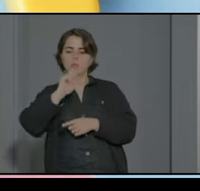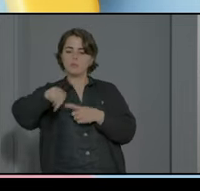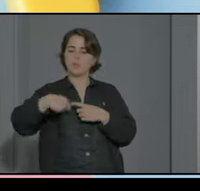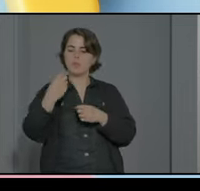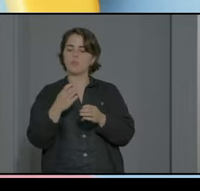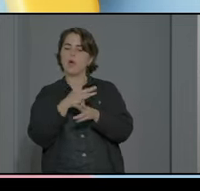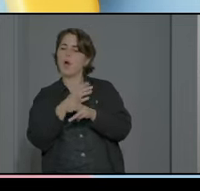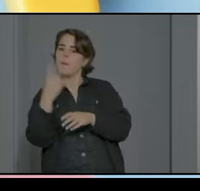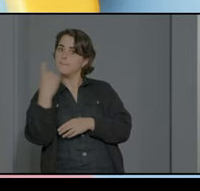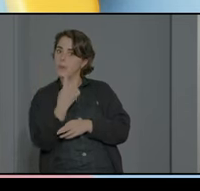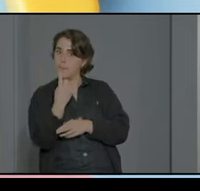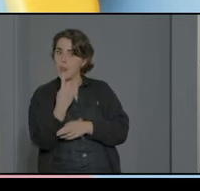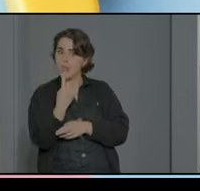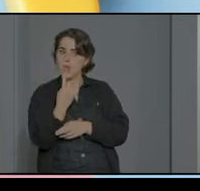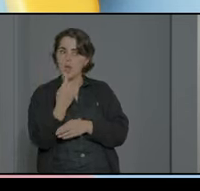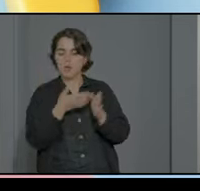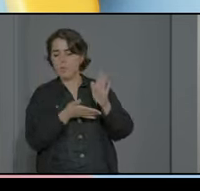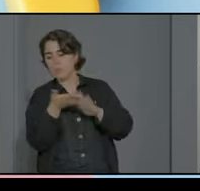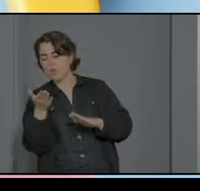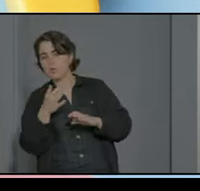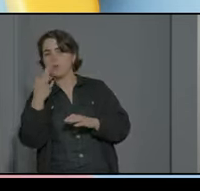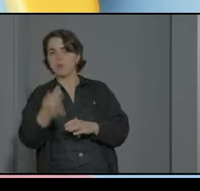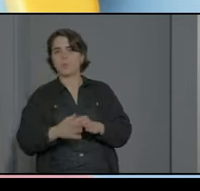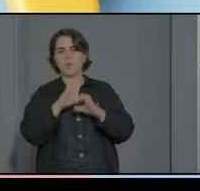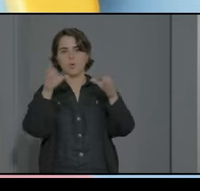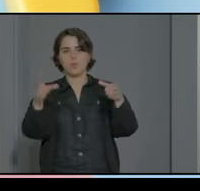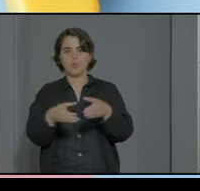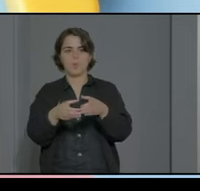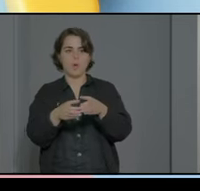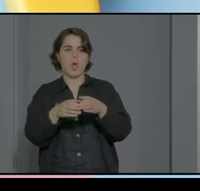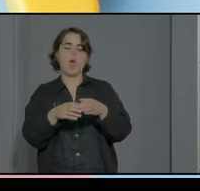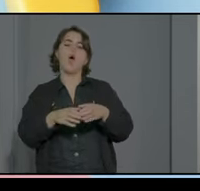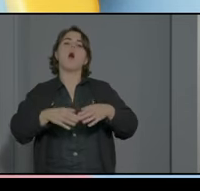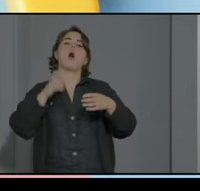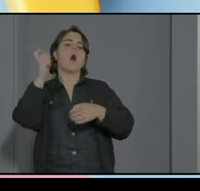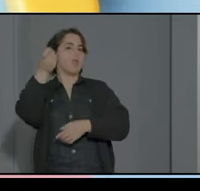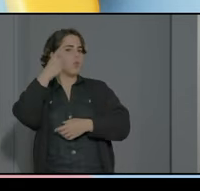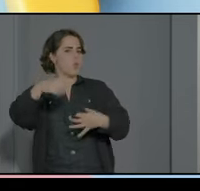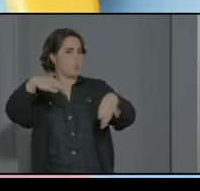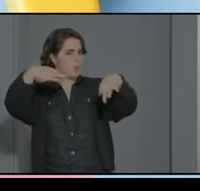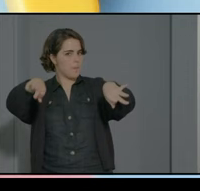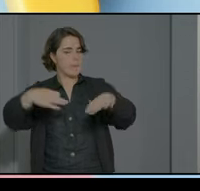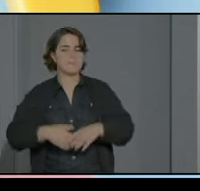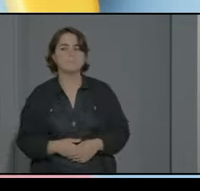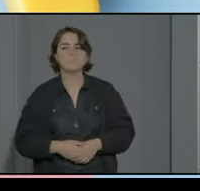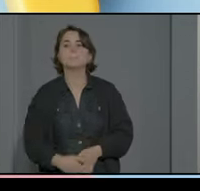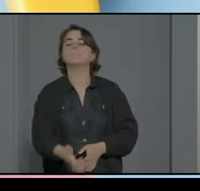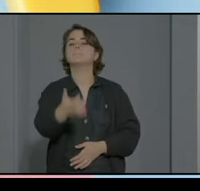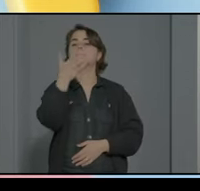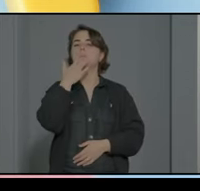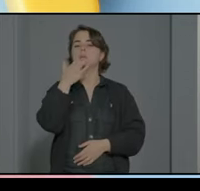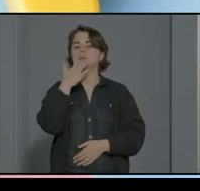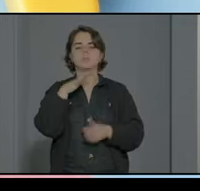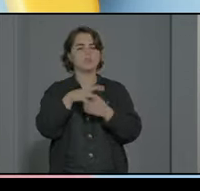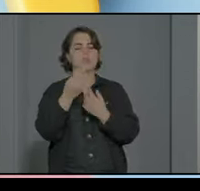patio de primaria y trabajar con el grupo de alumnos normotípicos lo mismo ocurre para poder afrontar